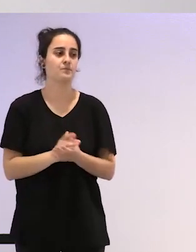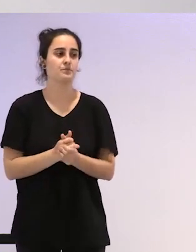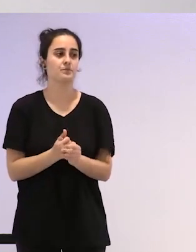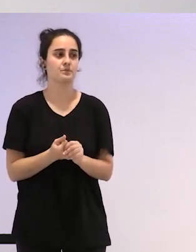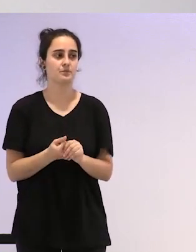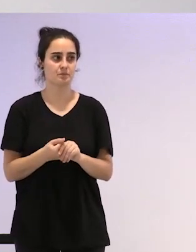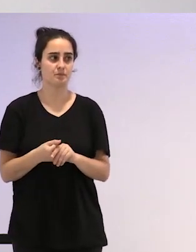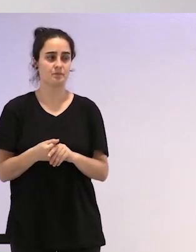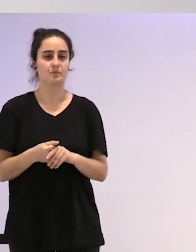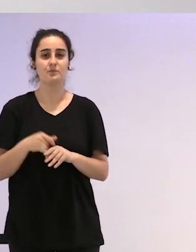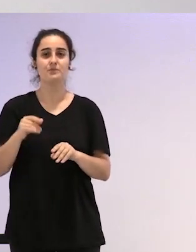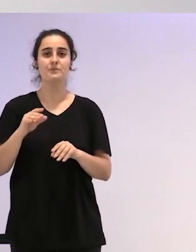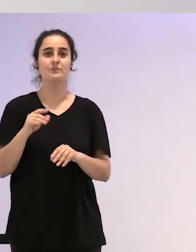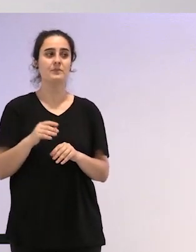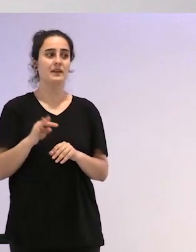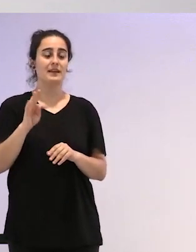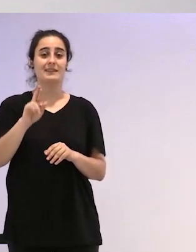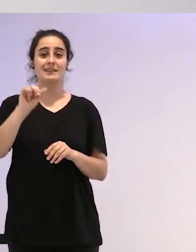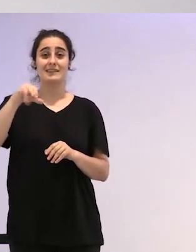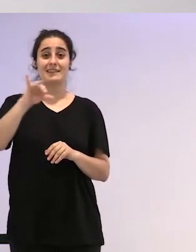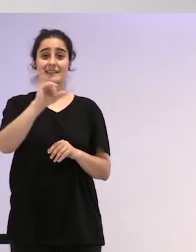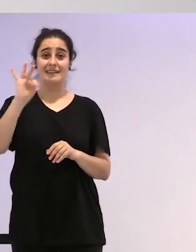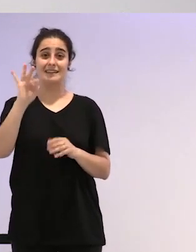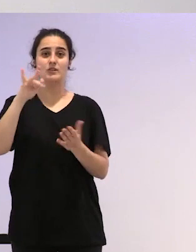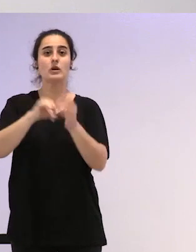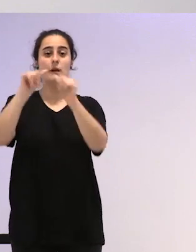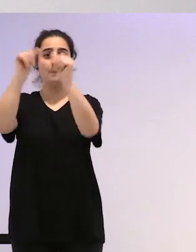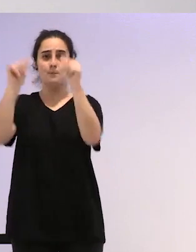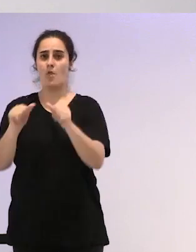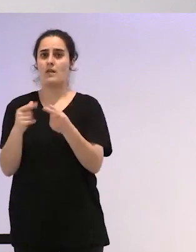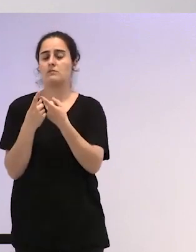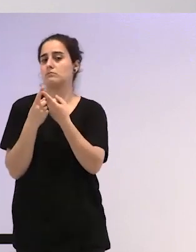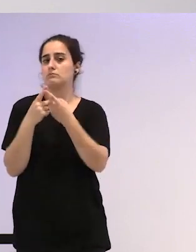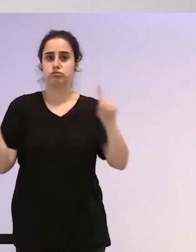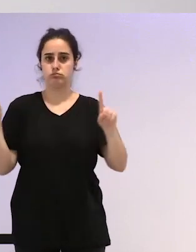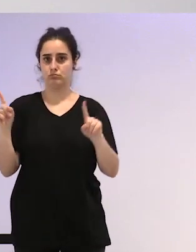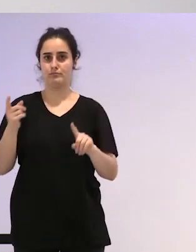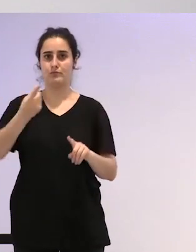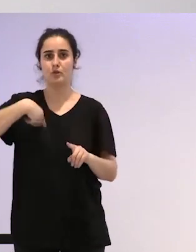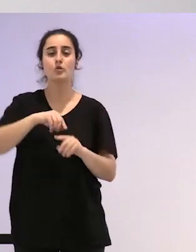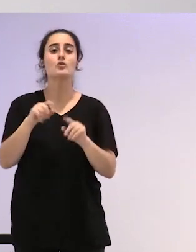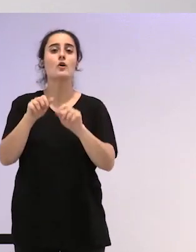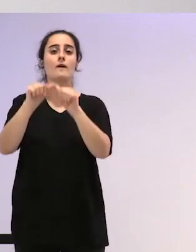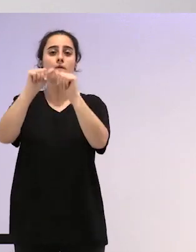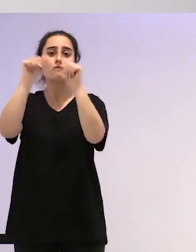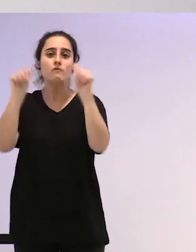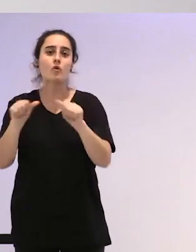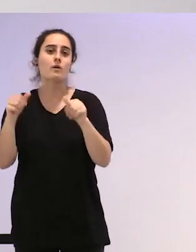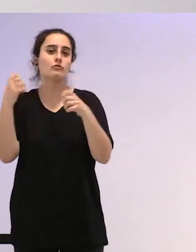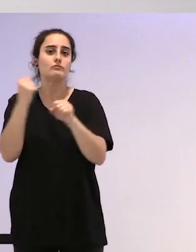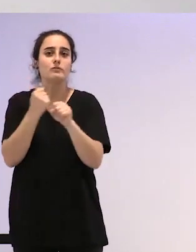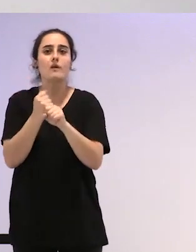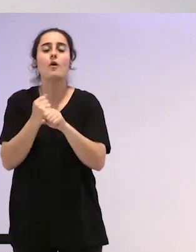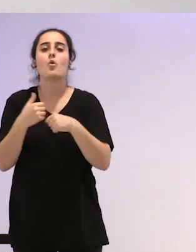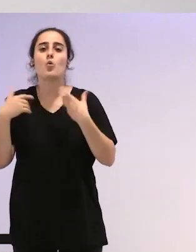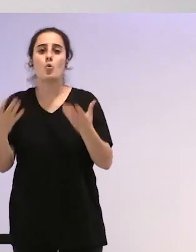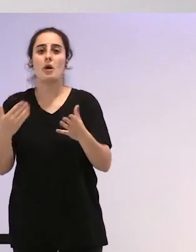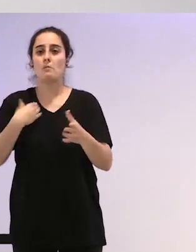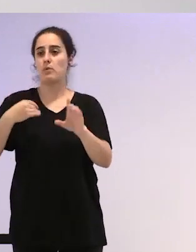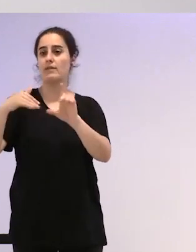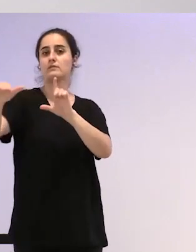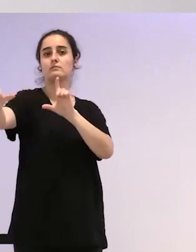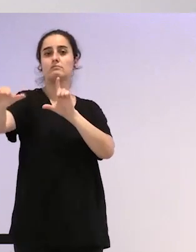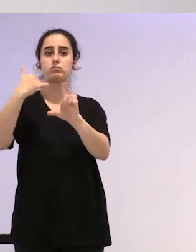En transit tiene un modelo totalmente distinto, ¿vale?, en transit funcionamos de tal manera que, bueno, se accede por el mail,